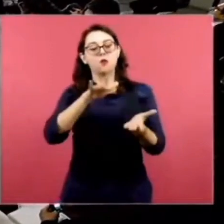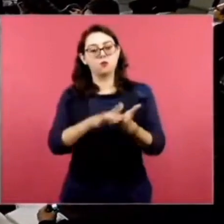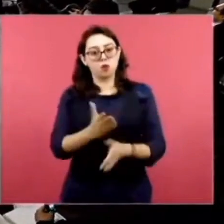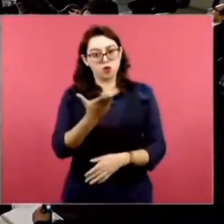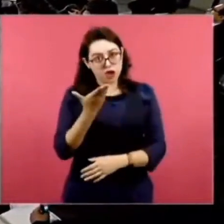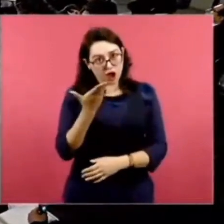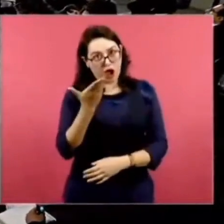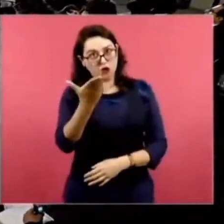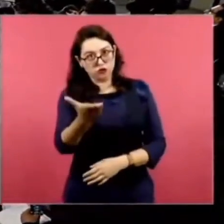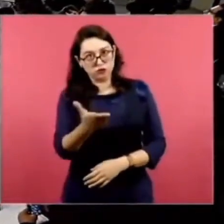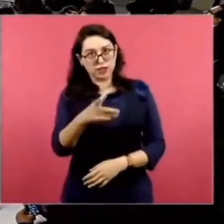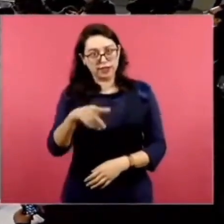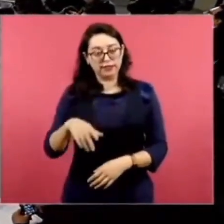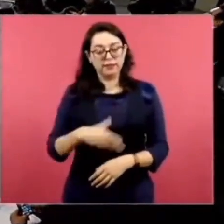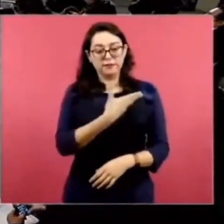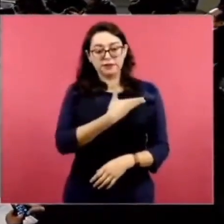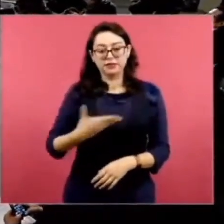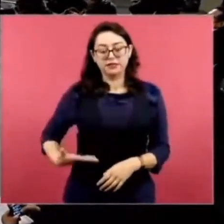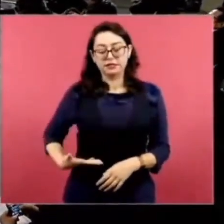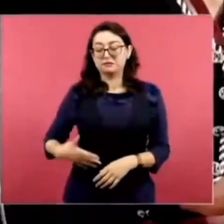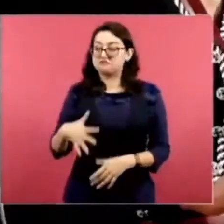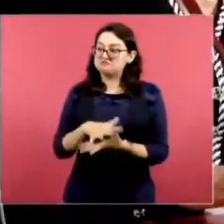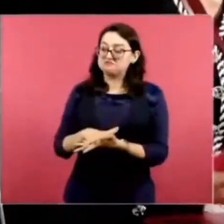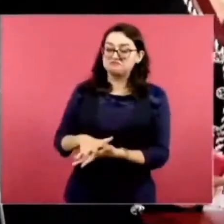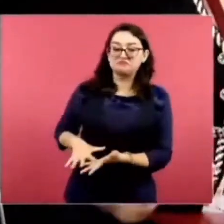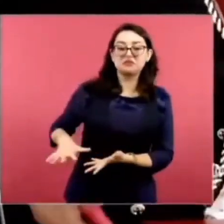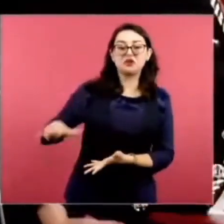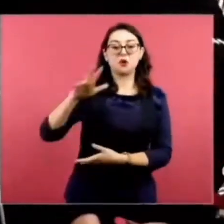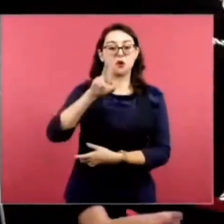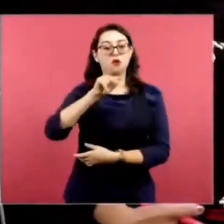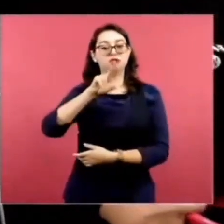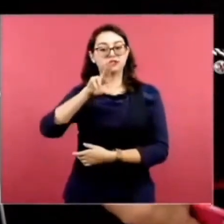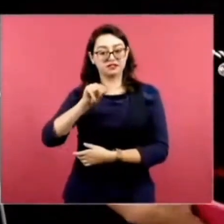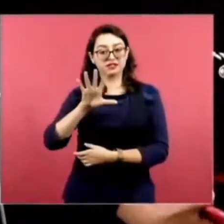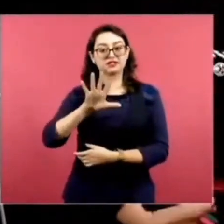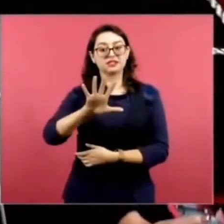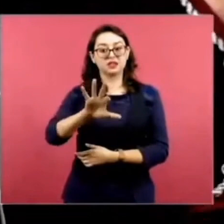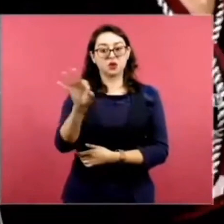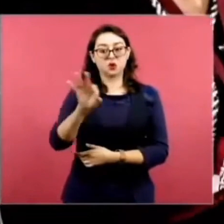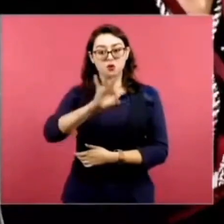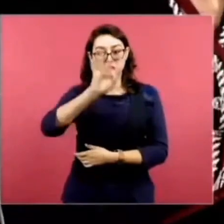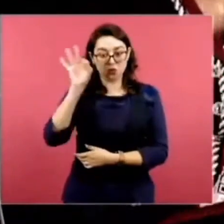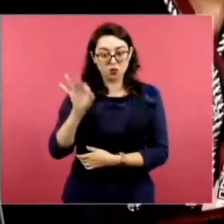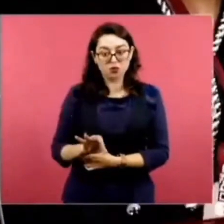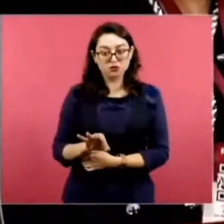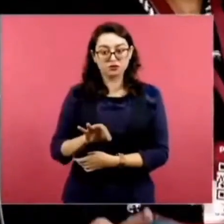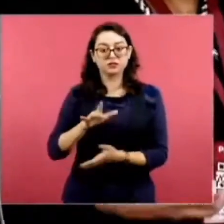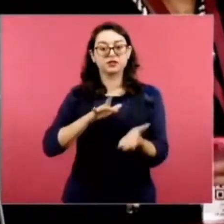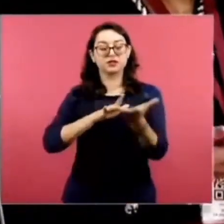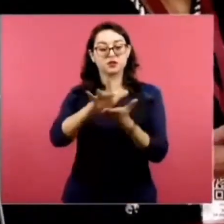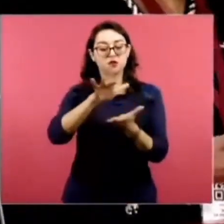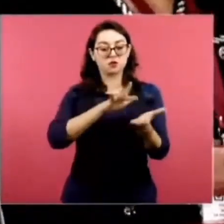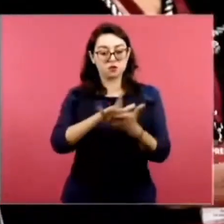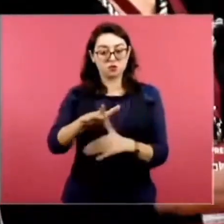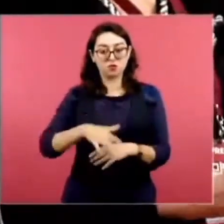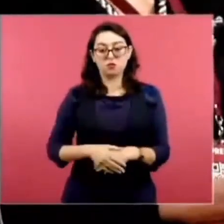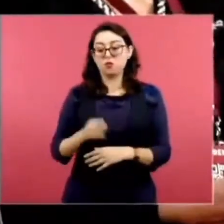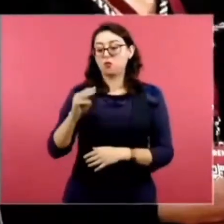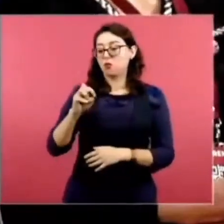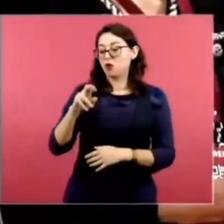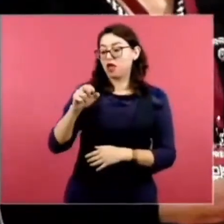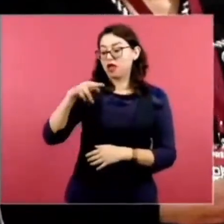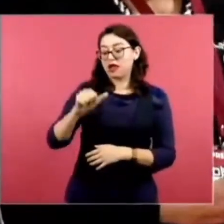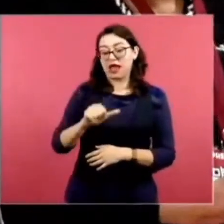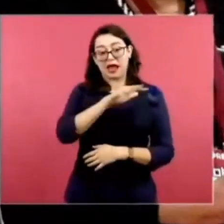.5%, señor. En el panorama electoral, Morena cuenta con el 86.2%.